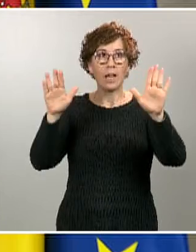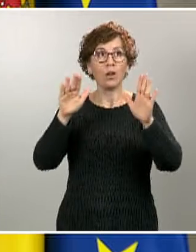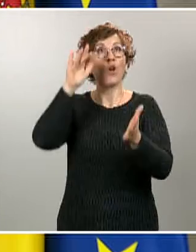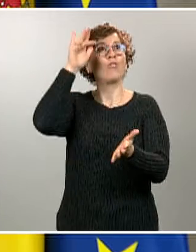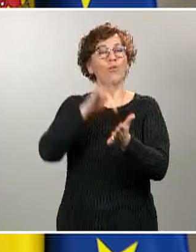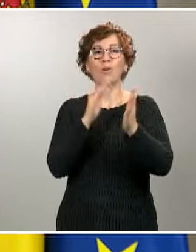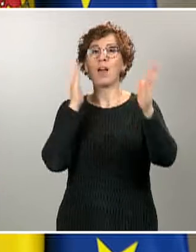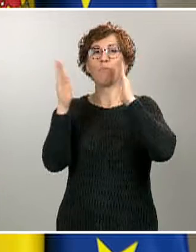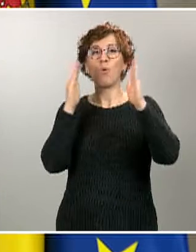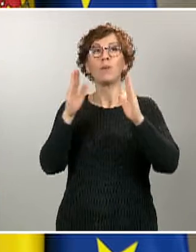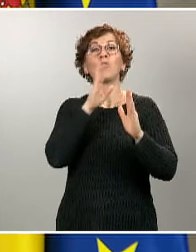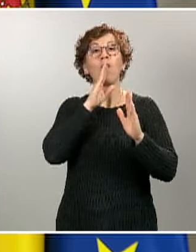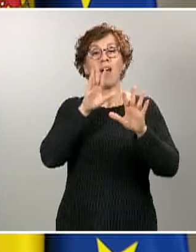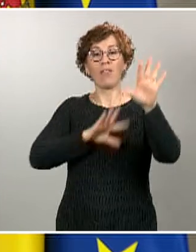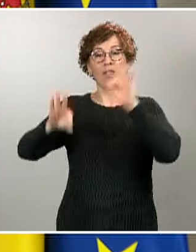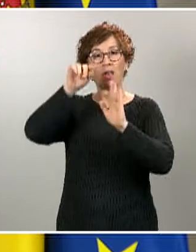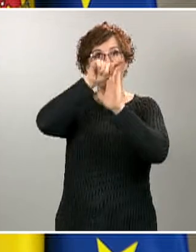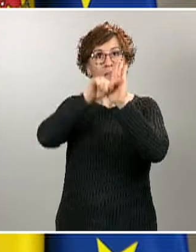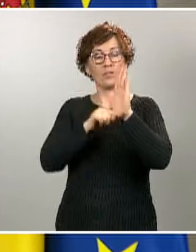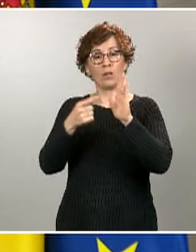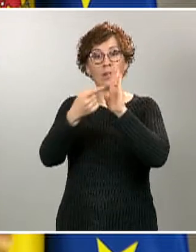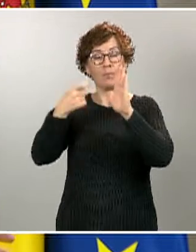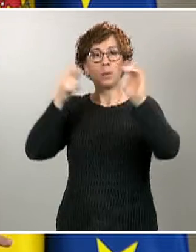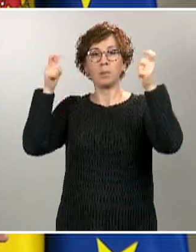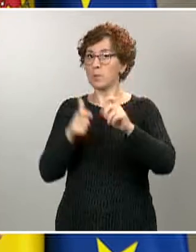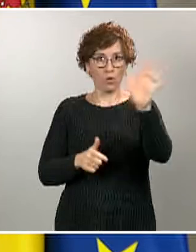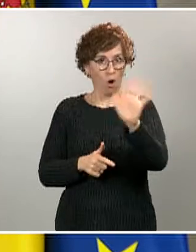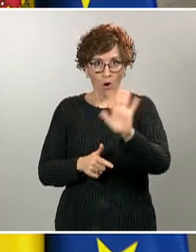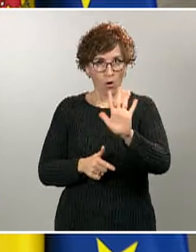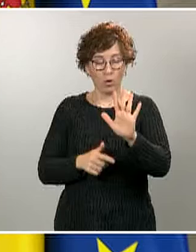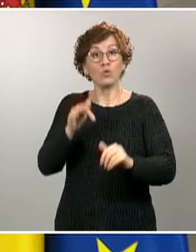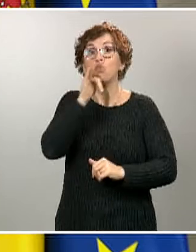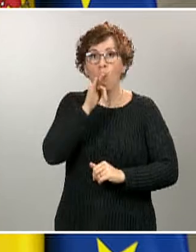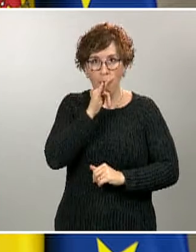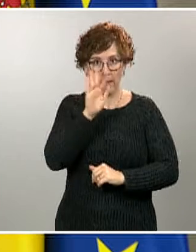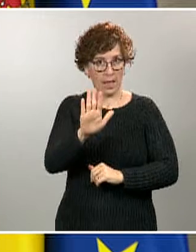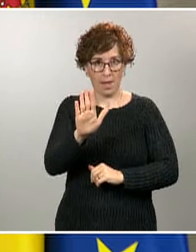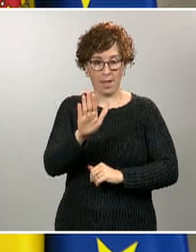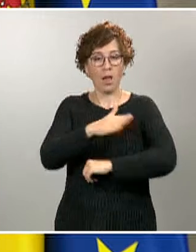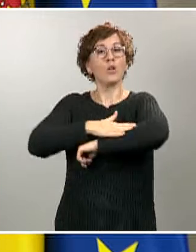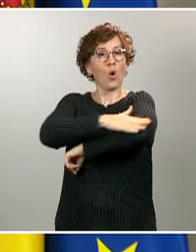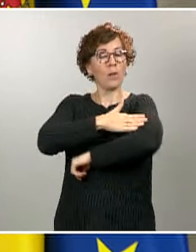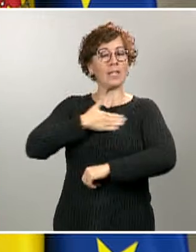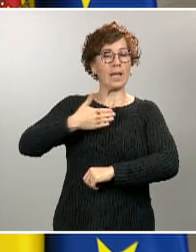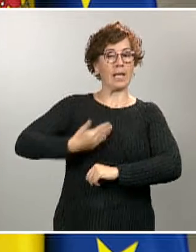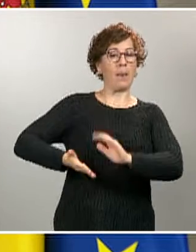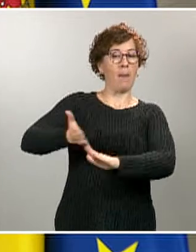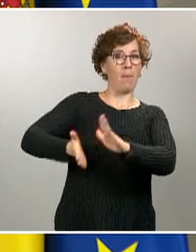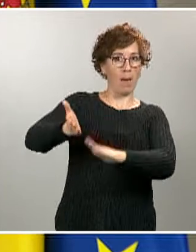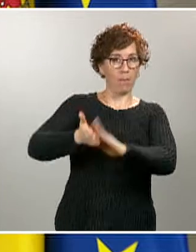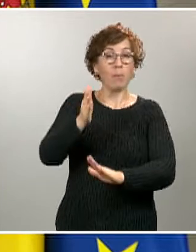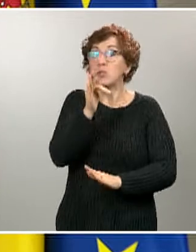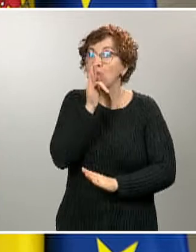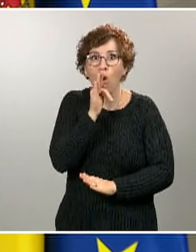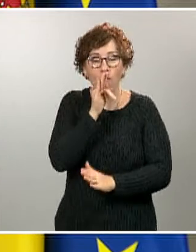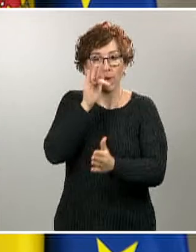España no está en fase de desescalada. El Gobierno está preveyendo escenarios de desescalada, pero no estamos en esta fase. Estamos